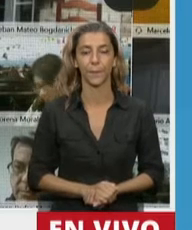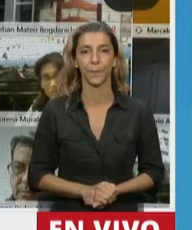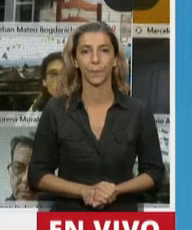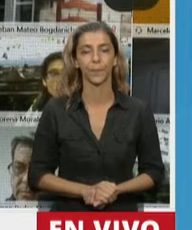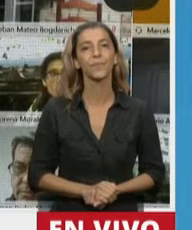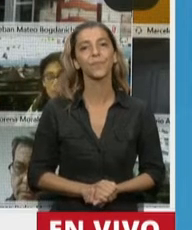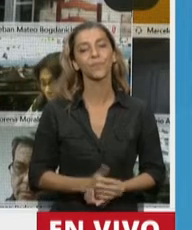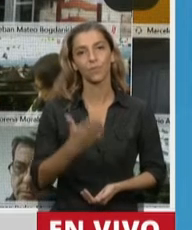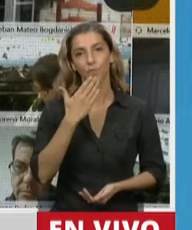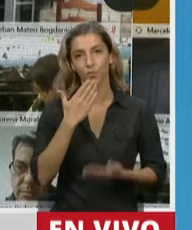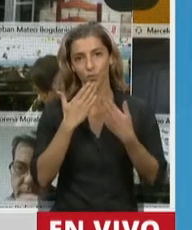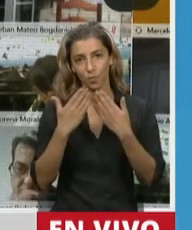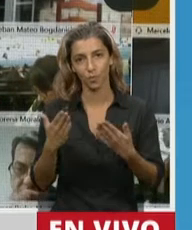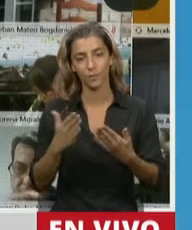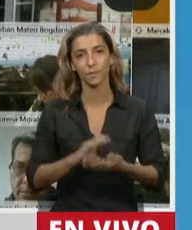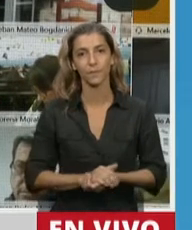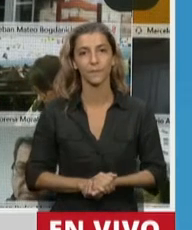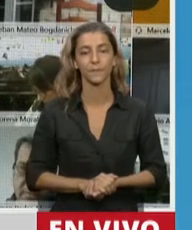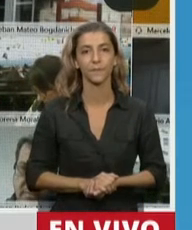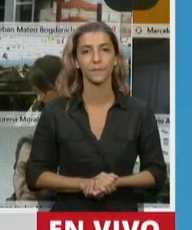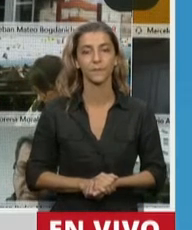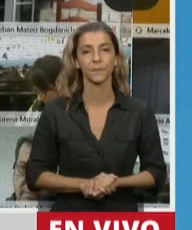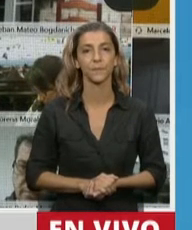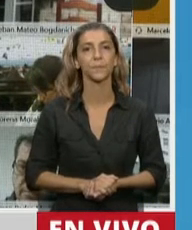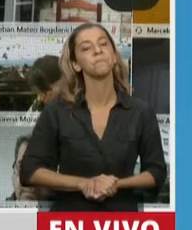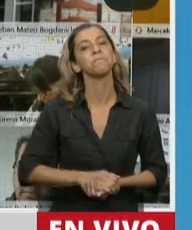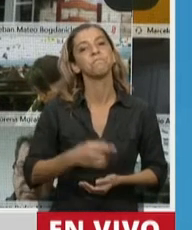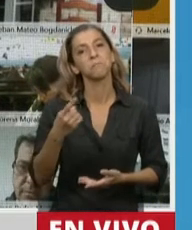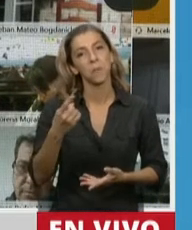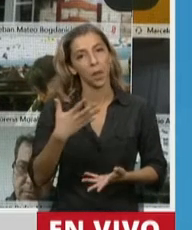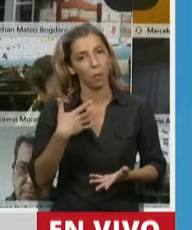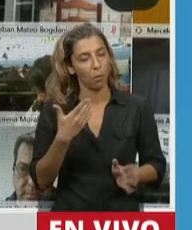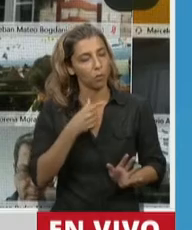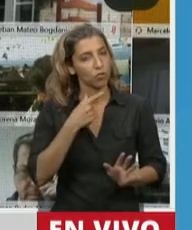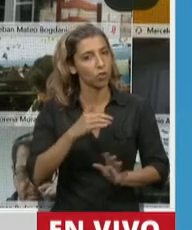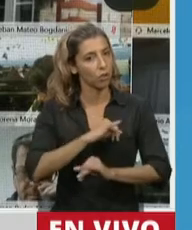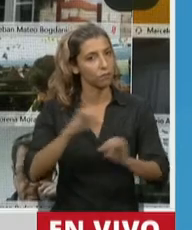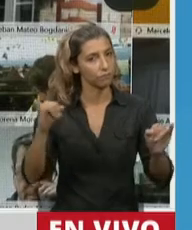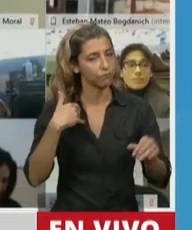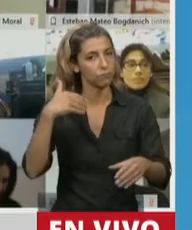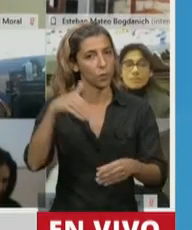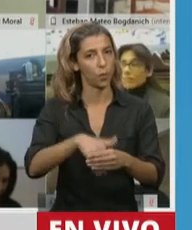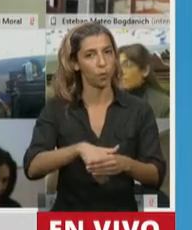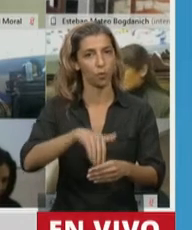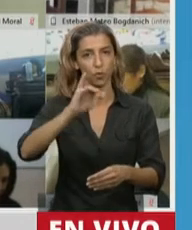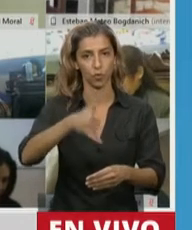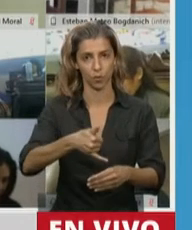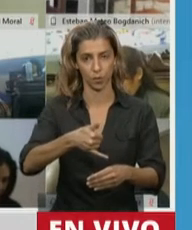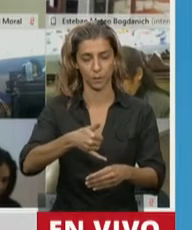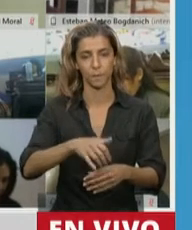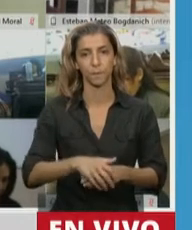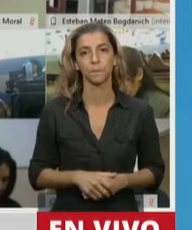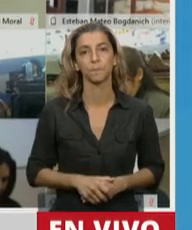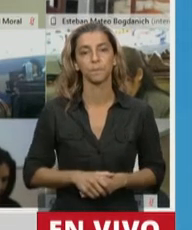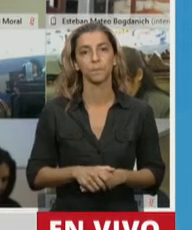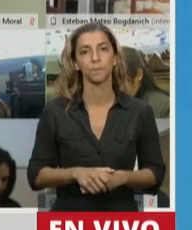Muchas gracias. En primer lugar, quiero adelantar mi voto positivo para este proyecto de ley